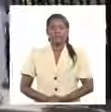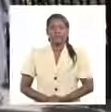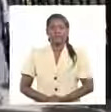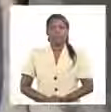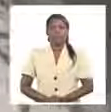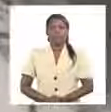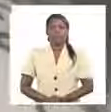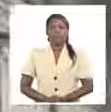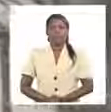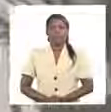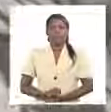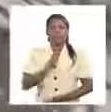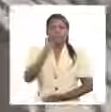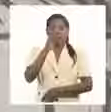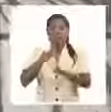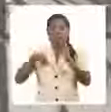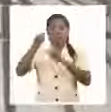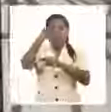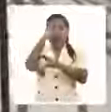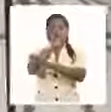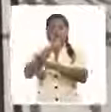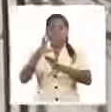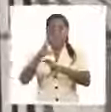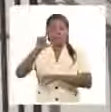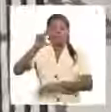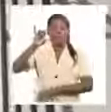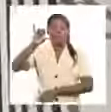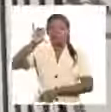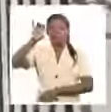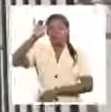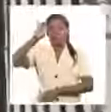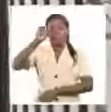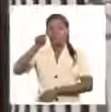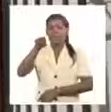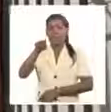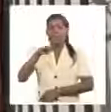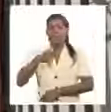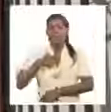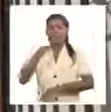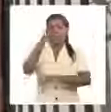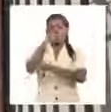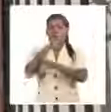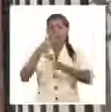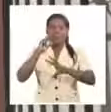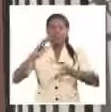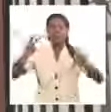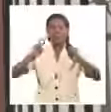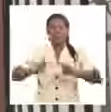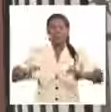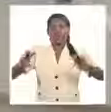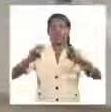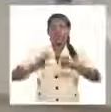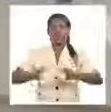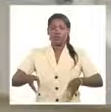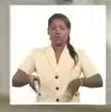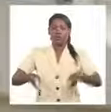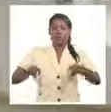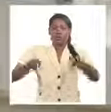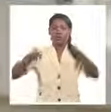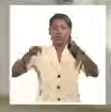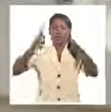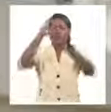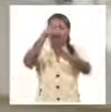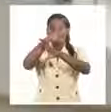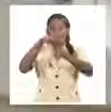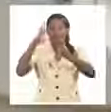La doctora en ciencias Lidice Bayant del Laboratorio de Investigaciones Fotovoltaicas del Instituto de Ciencia y Tecnología de los Materiales